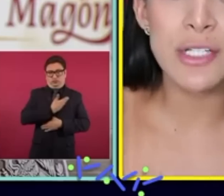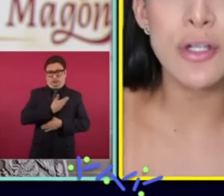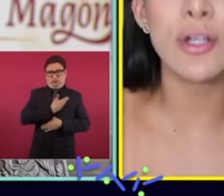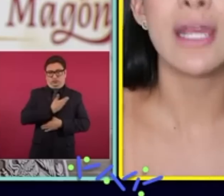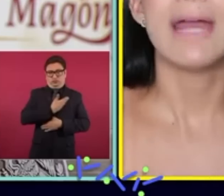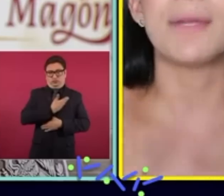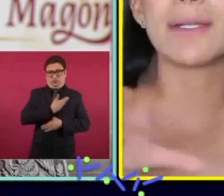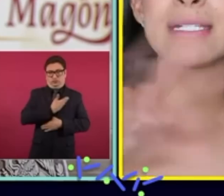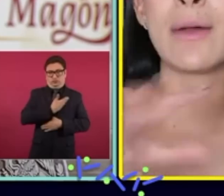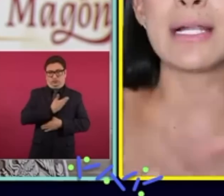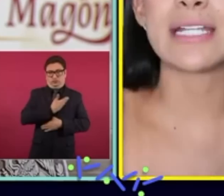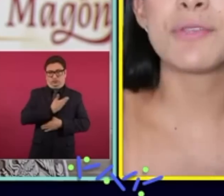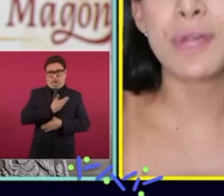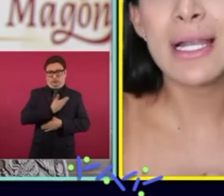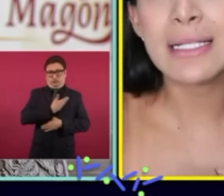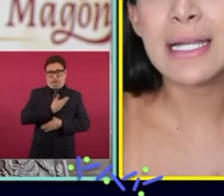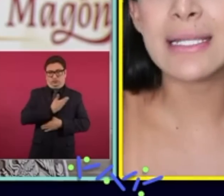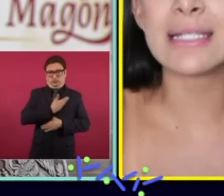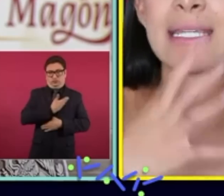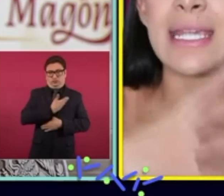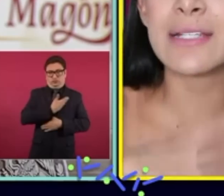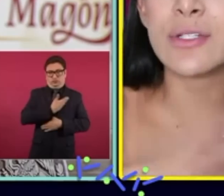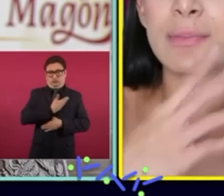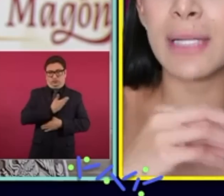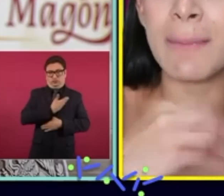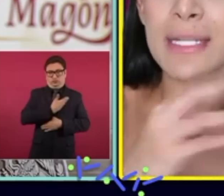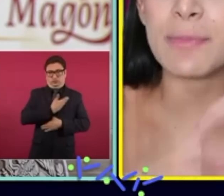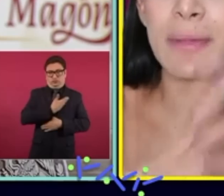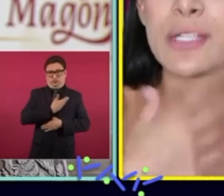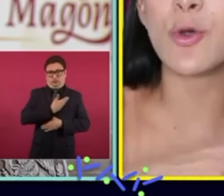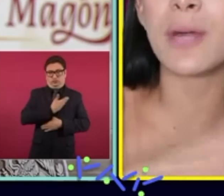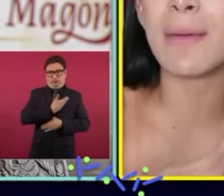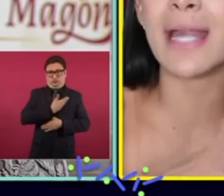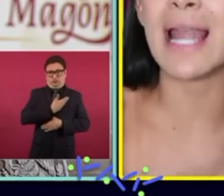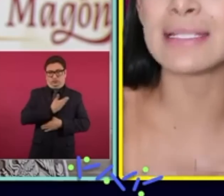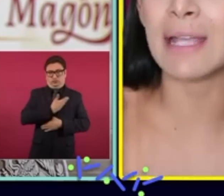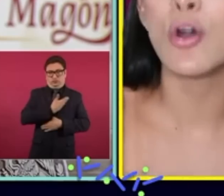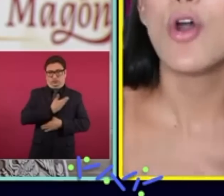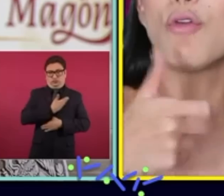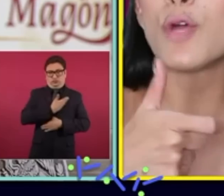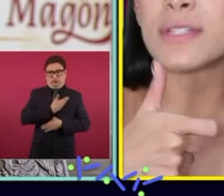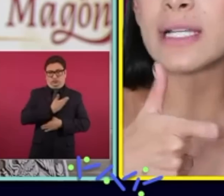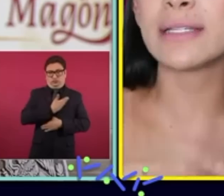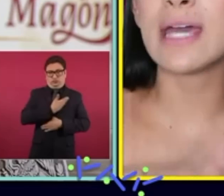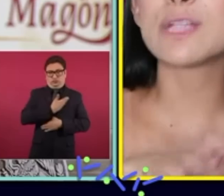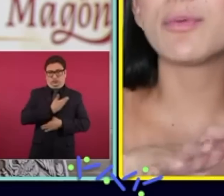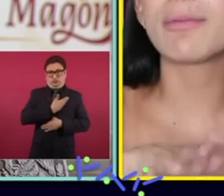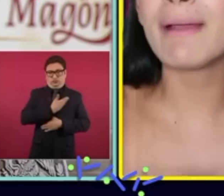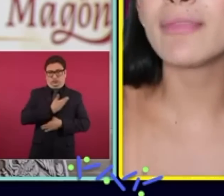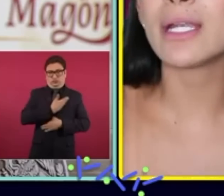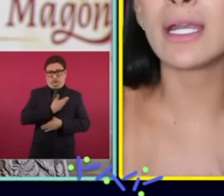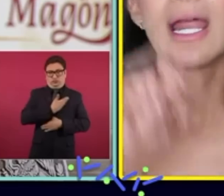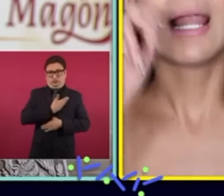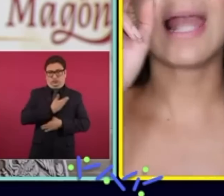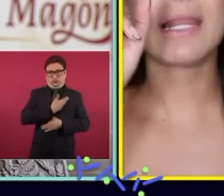comunicación, privatizaban el servicio de las cárceles y estas empresas privadas cobraban al Estado fuertes cantidades por